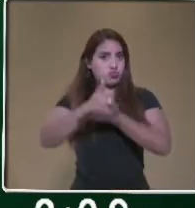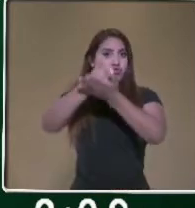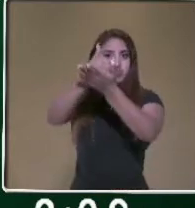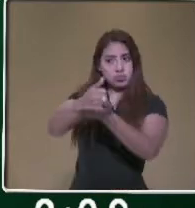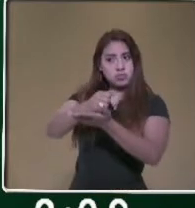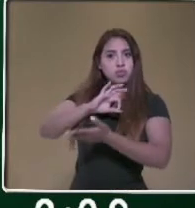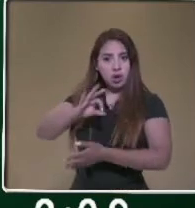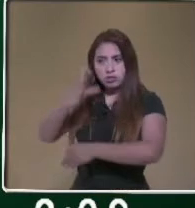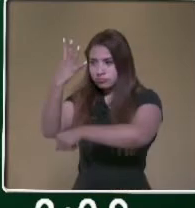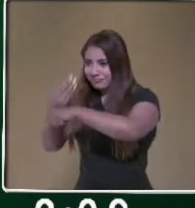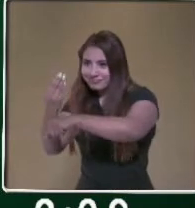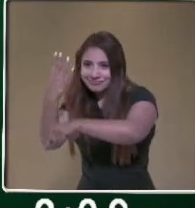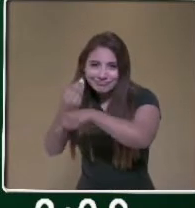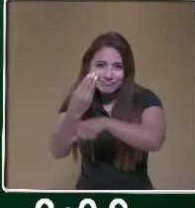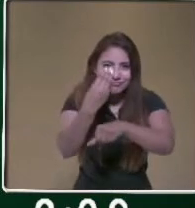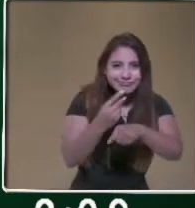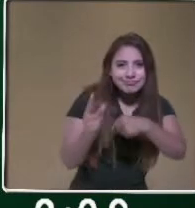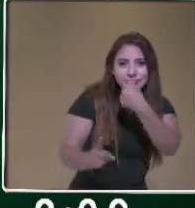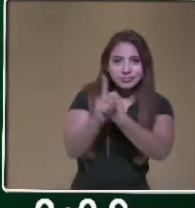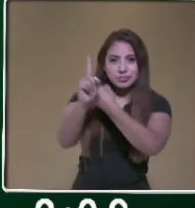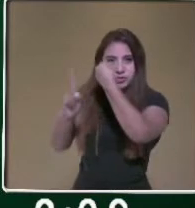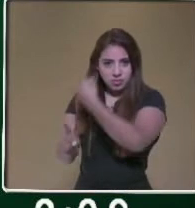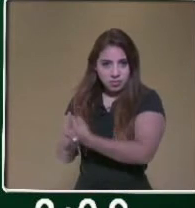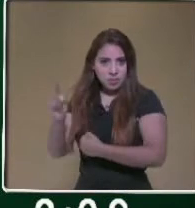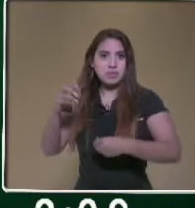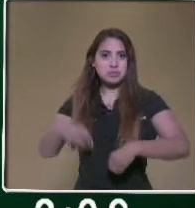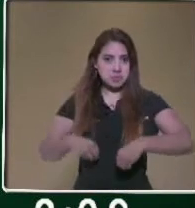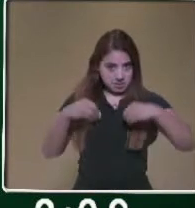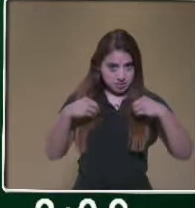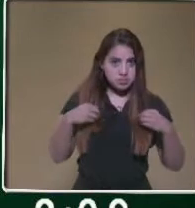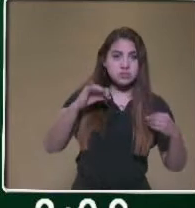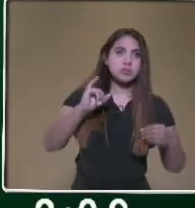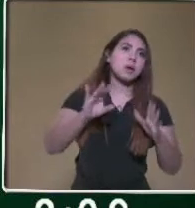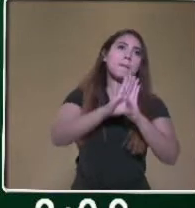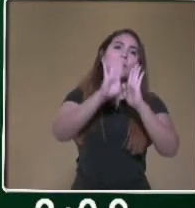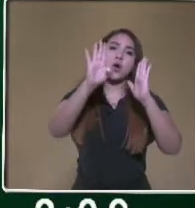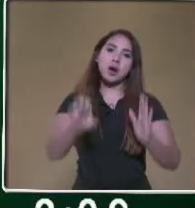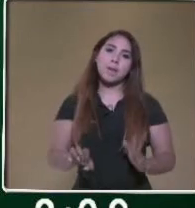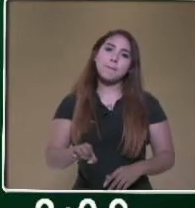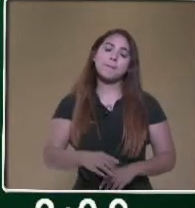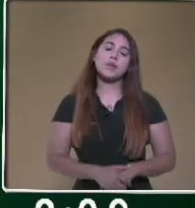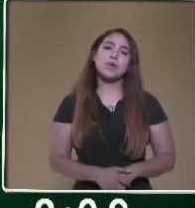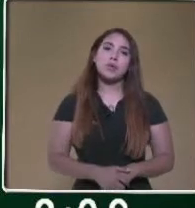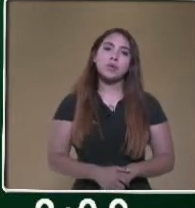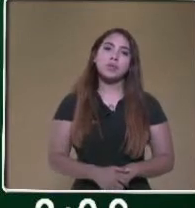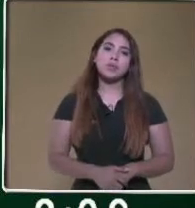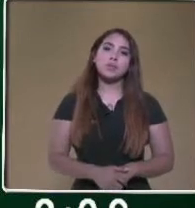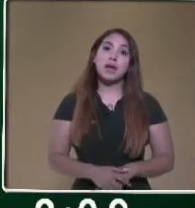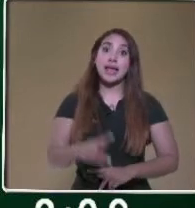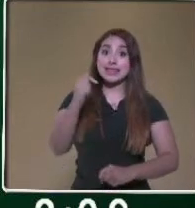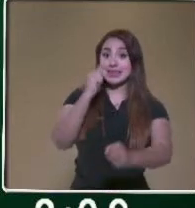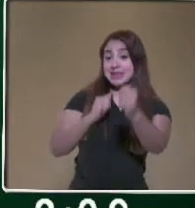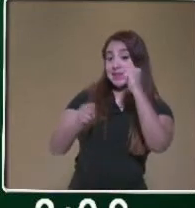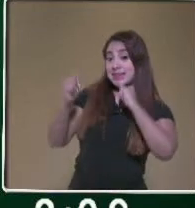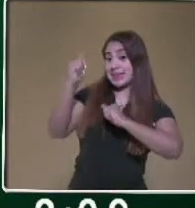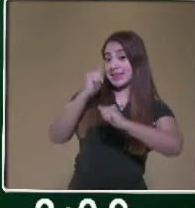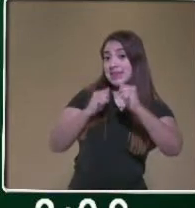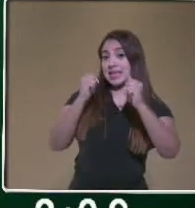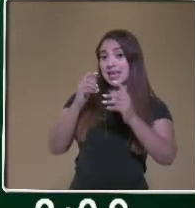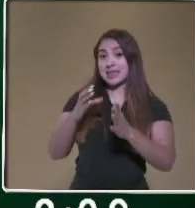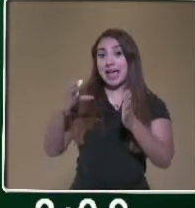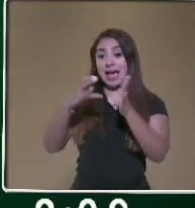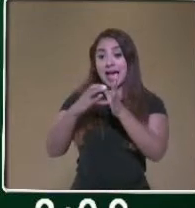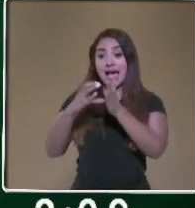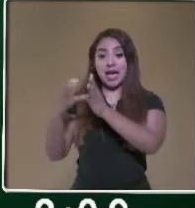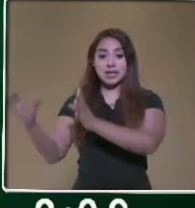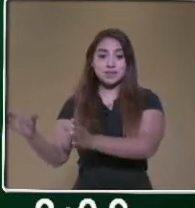cotidiana? Por ejemplo... En un supermercado se descargan 26 cajas de